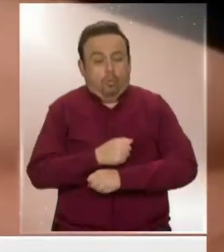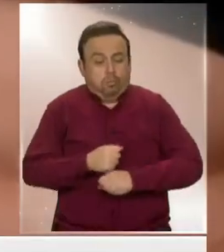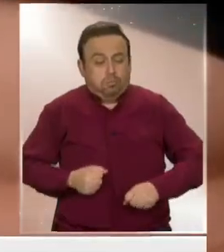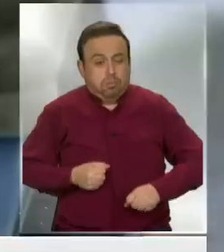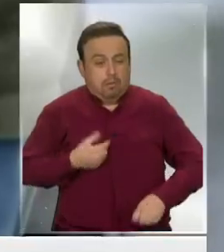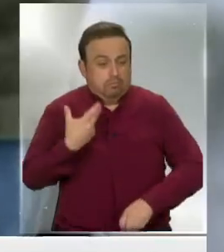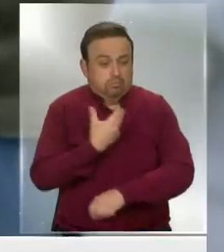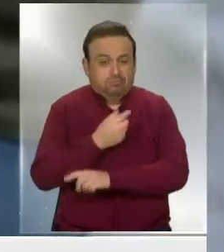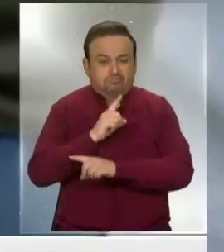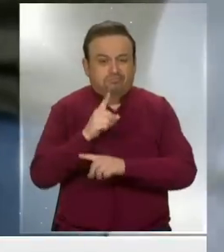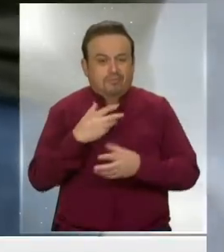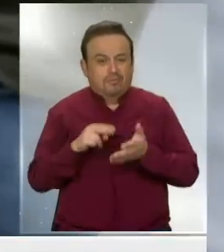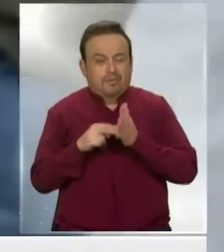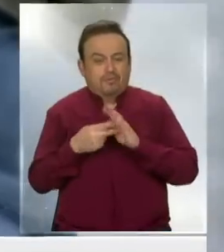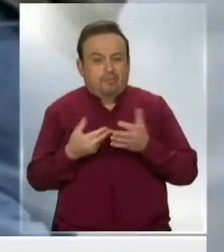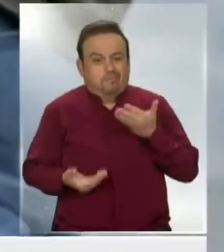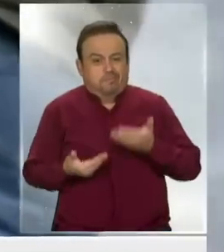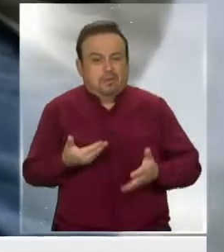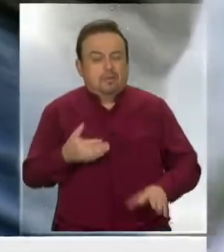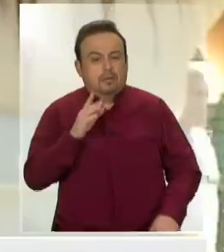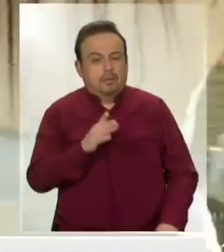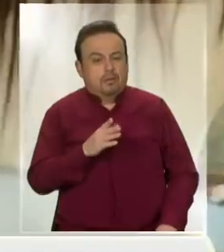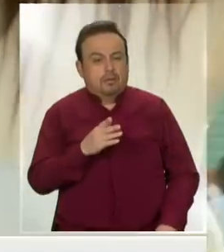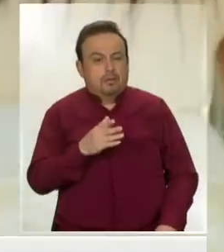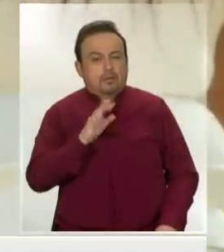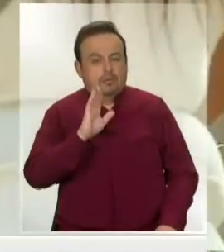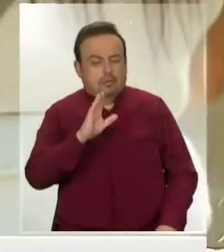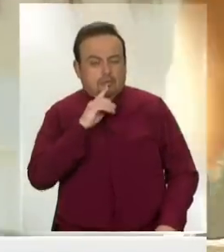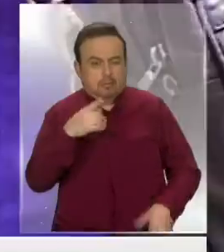tan bien en una persona con sobrepeso y obesidad?